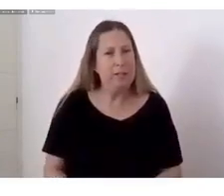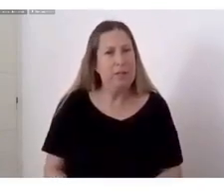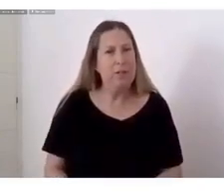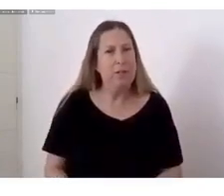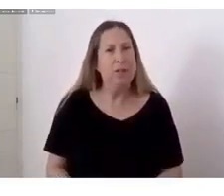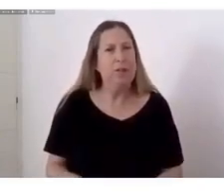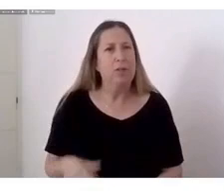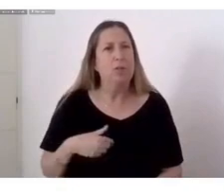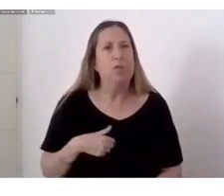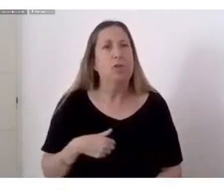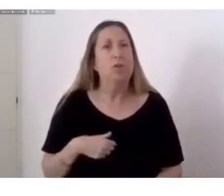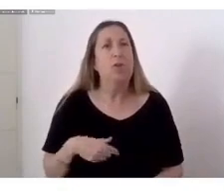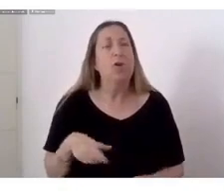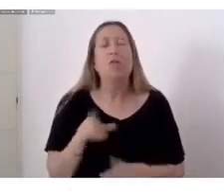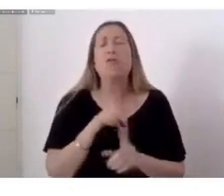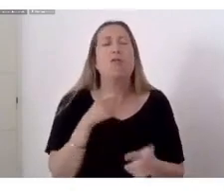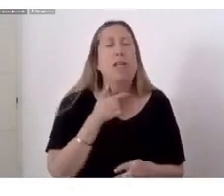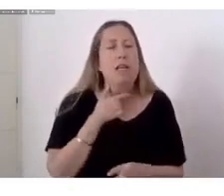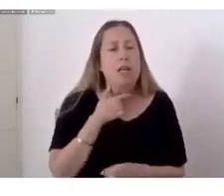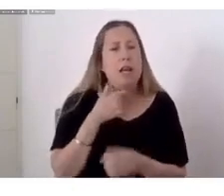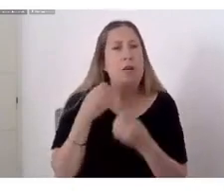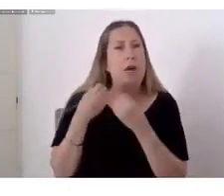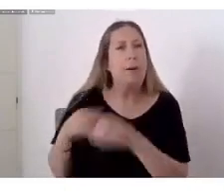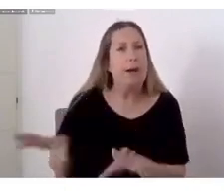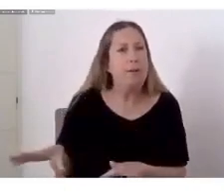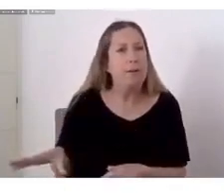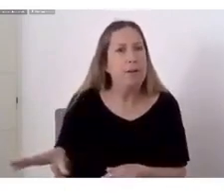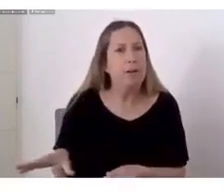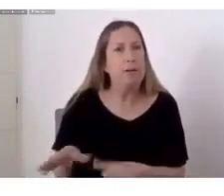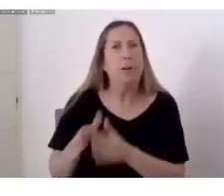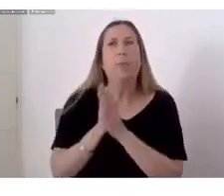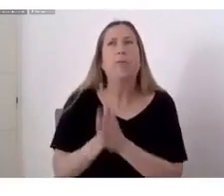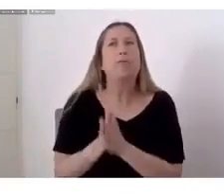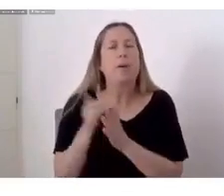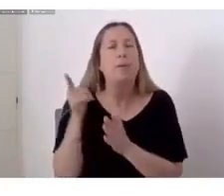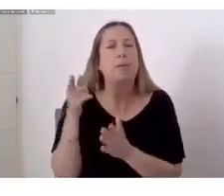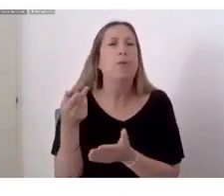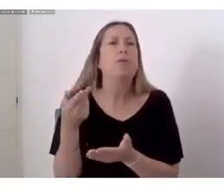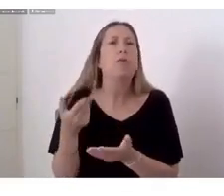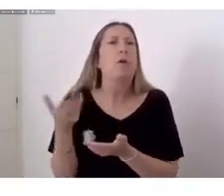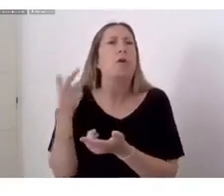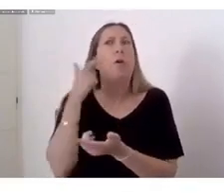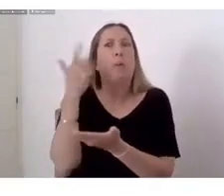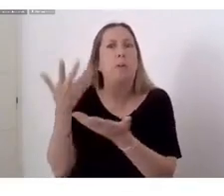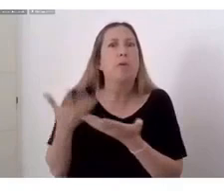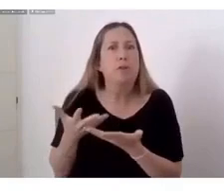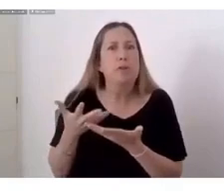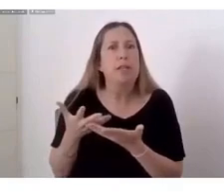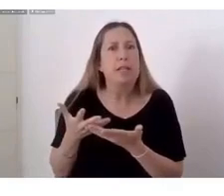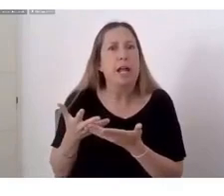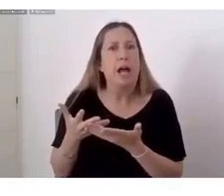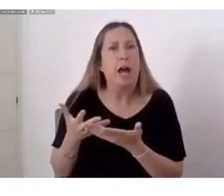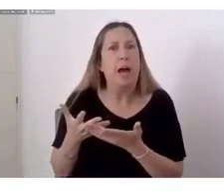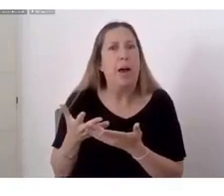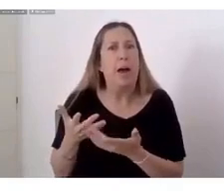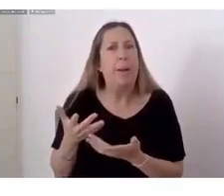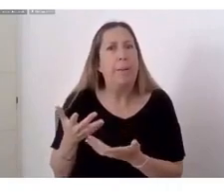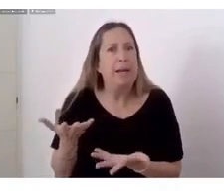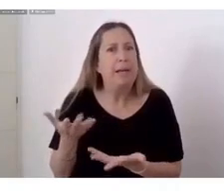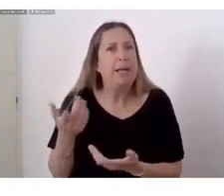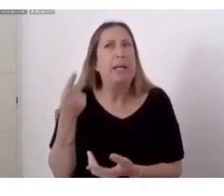abandonarte Yo Demuestra una vez sola Que el traidor No vive impune Dios